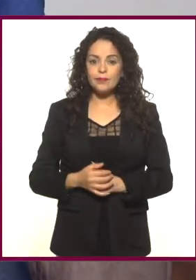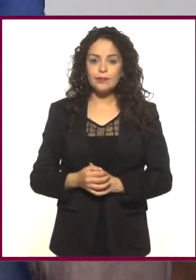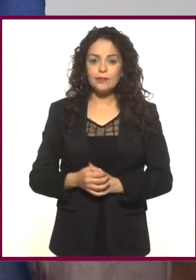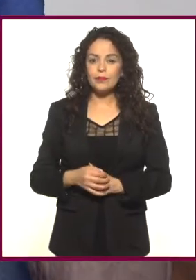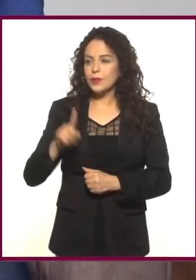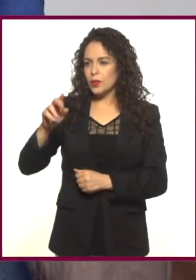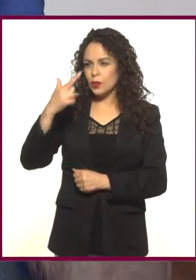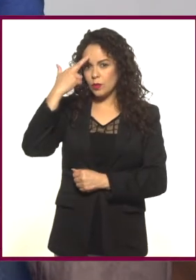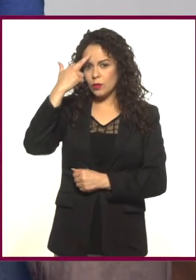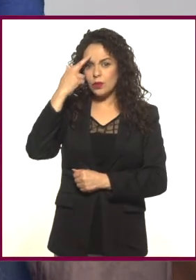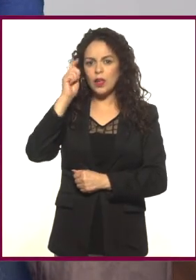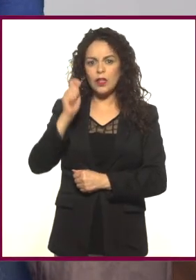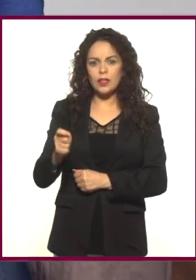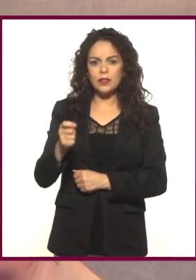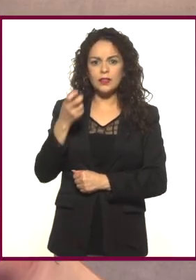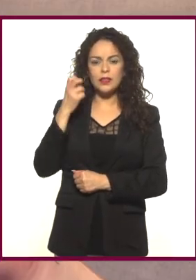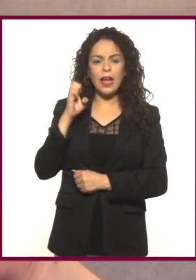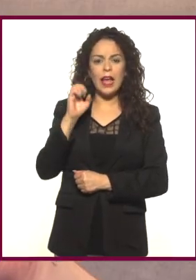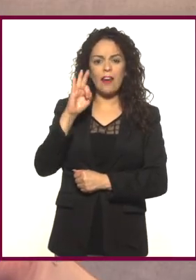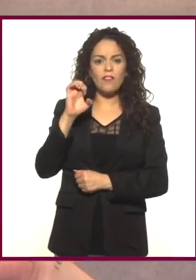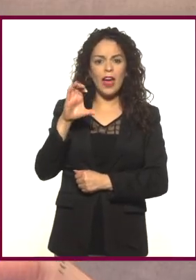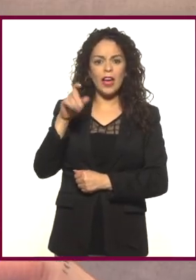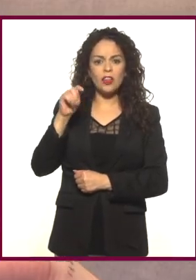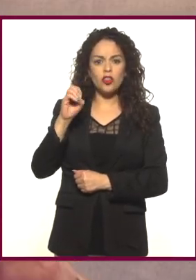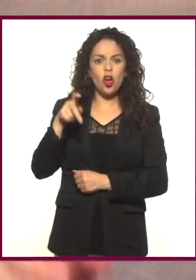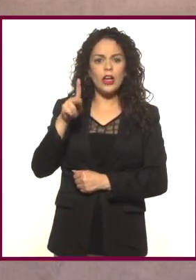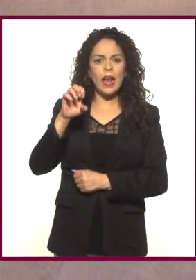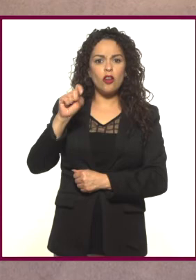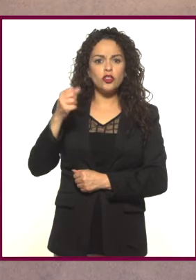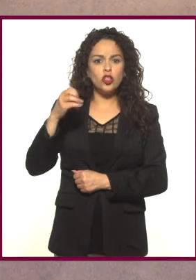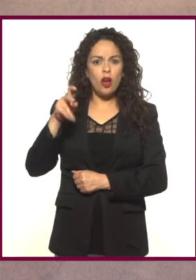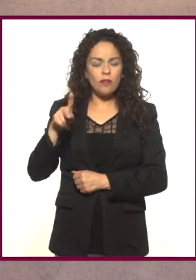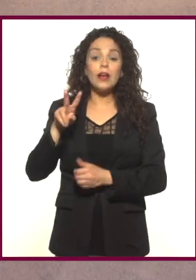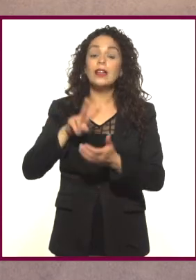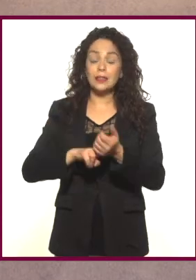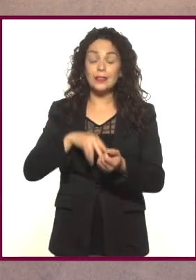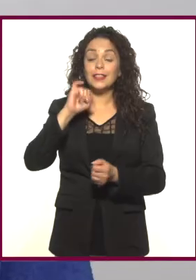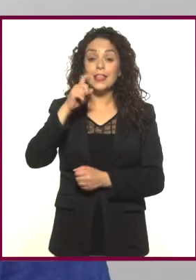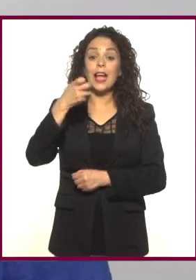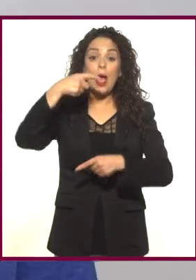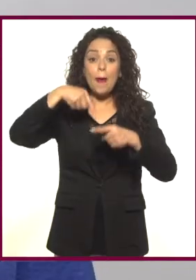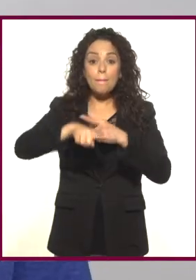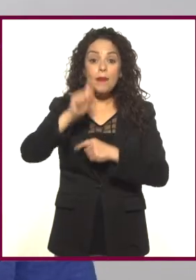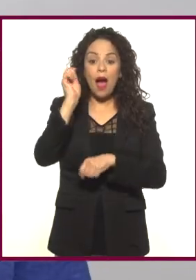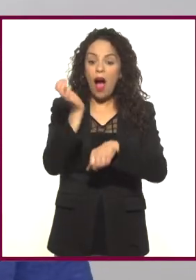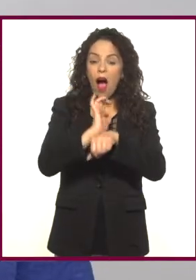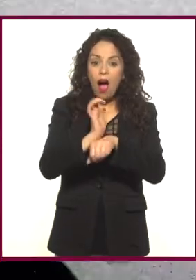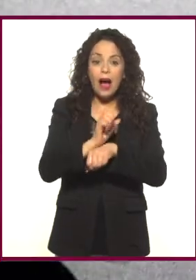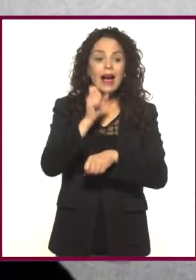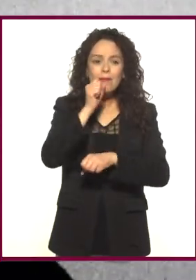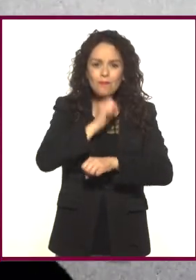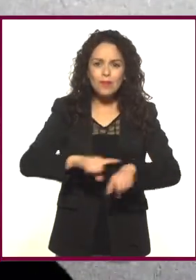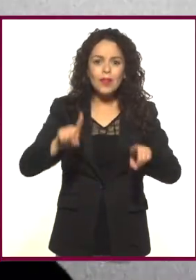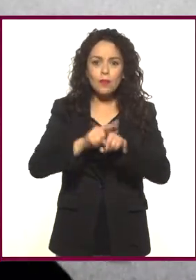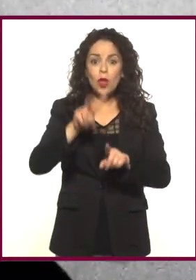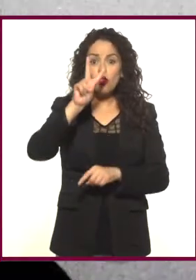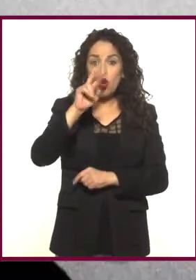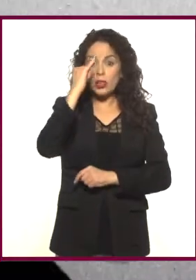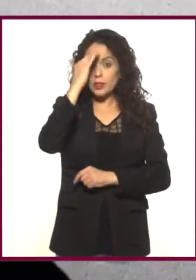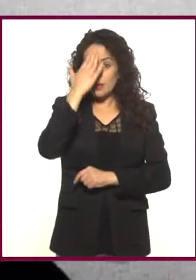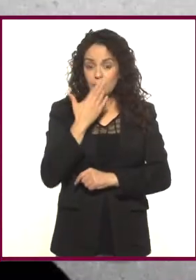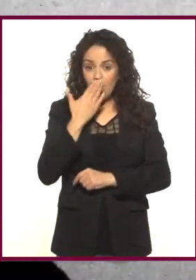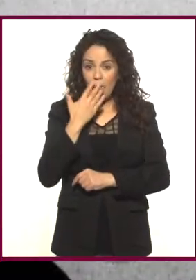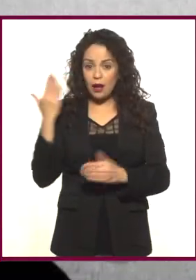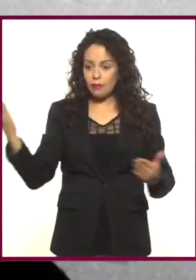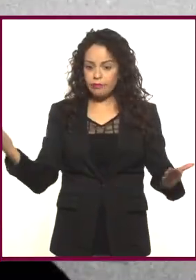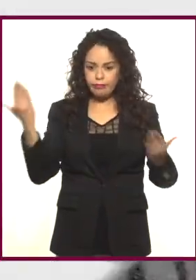¿Te acuerdas del efecto Polishop? ¡Claro! El principio de la edición cinematográfica. Puedes hacer lo mismo. Junta dos imágenes que